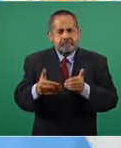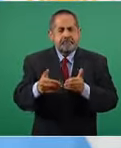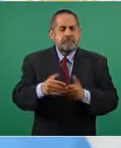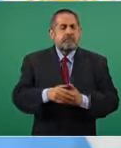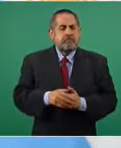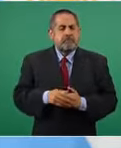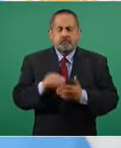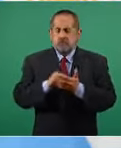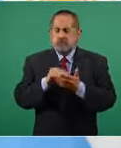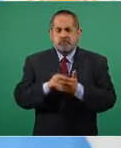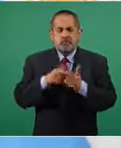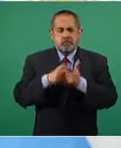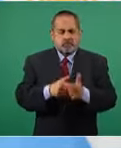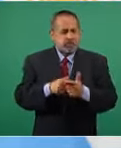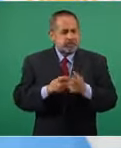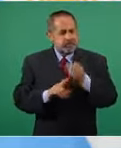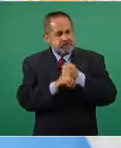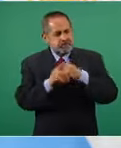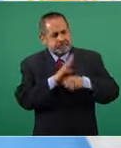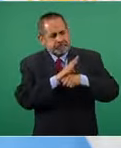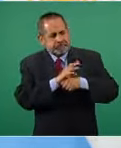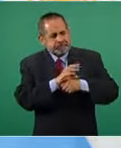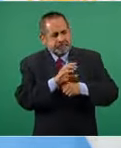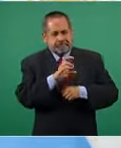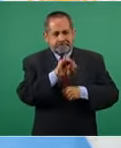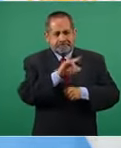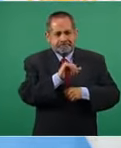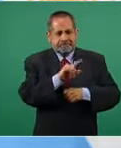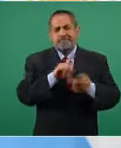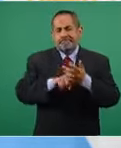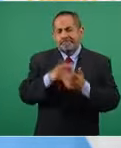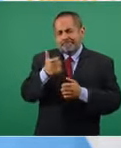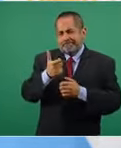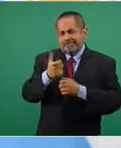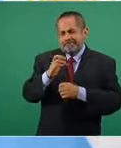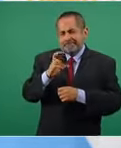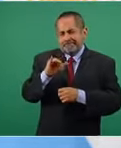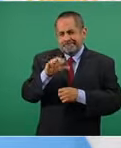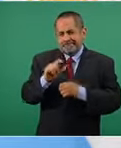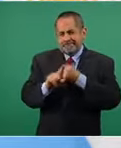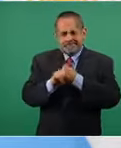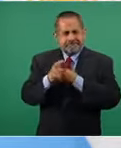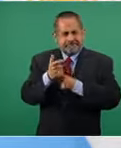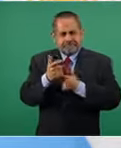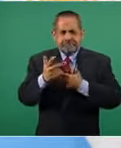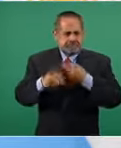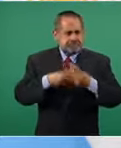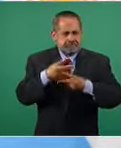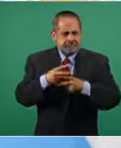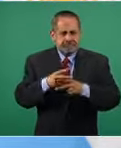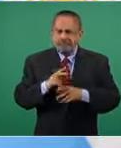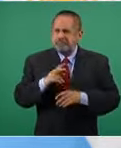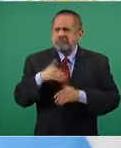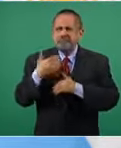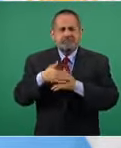enfrentando esta crisis sanitaria y también la crisis económica y vamos a salir